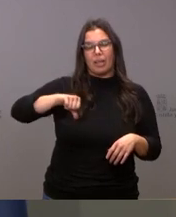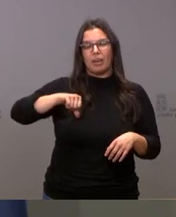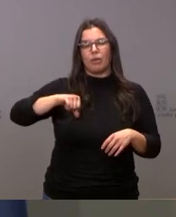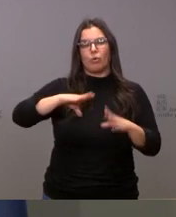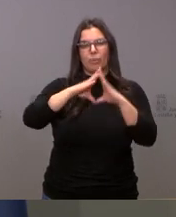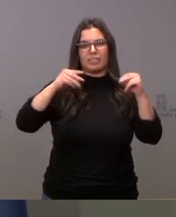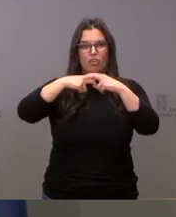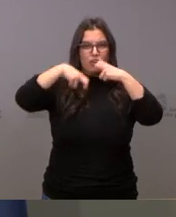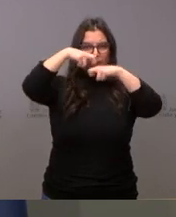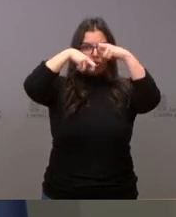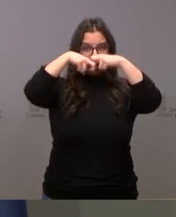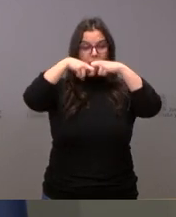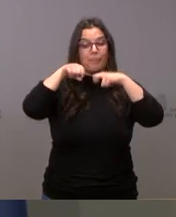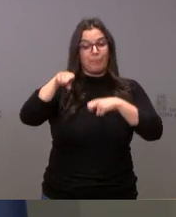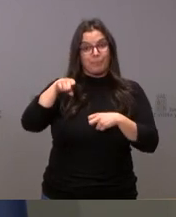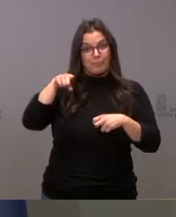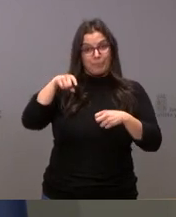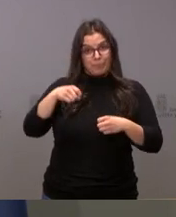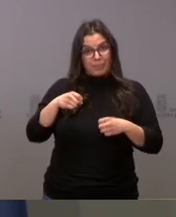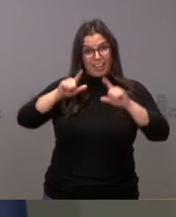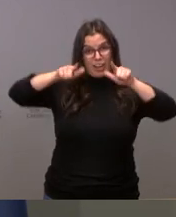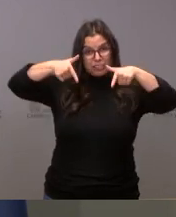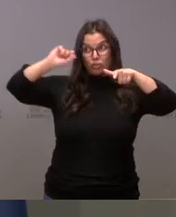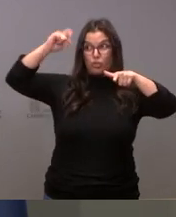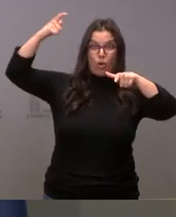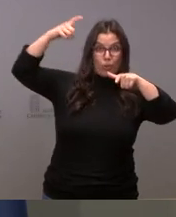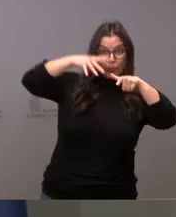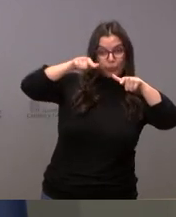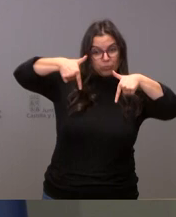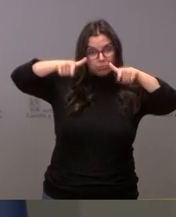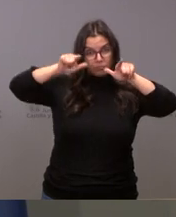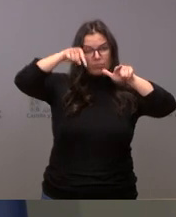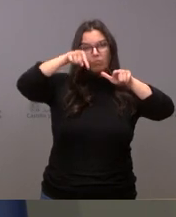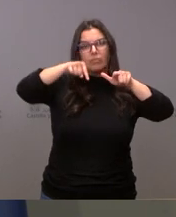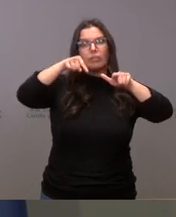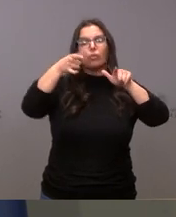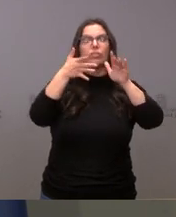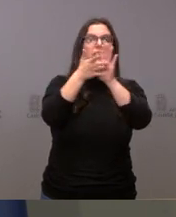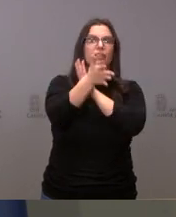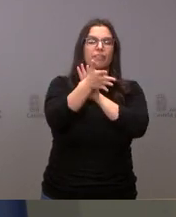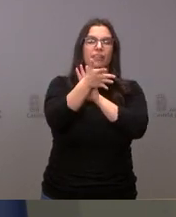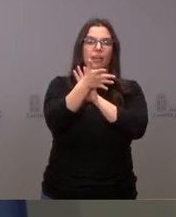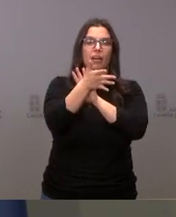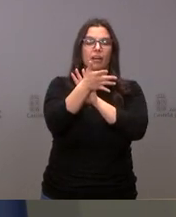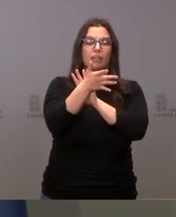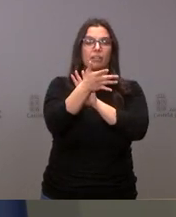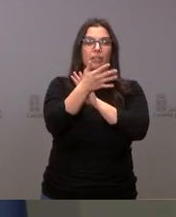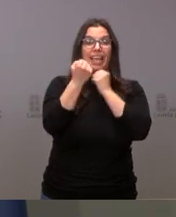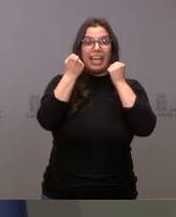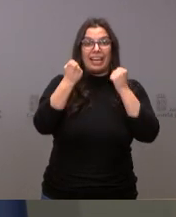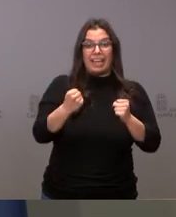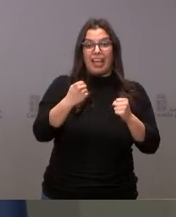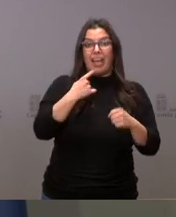Esta instalación permitirá que no haya que colgar el consumo energético de la red